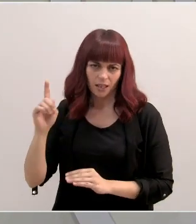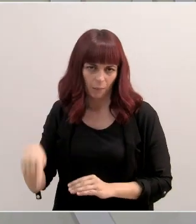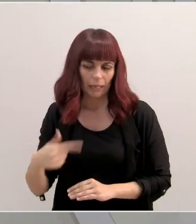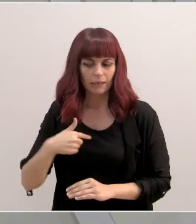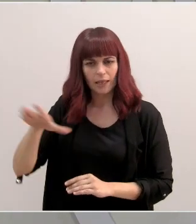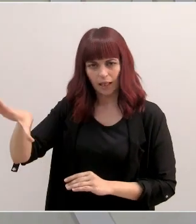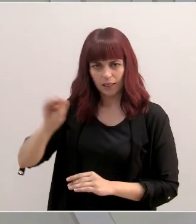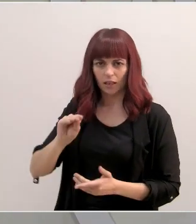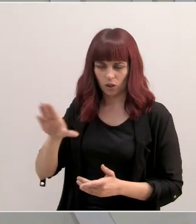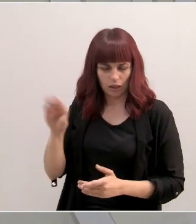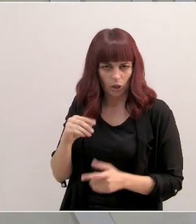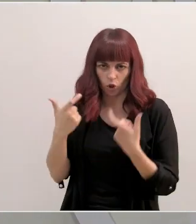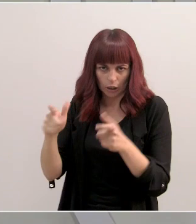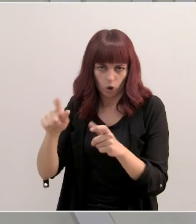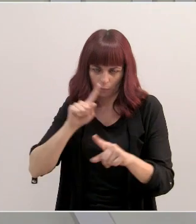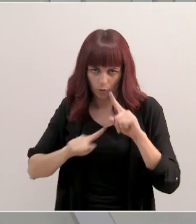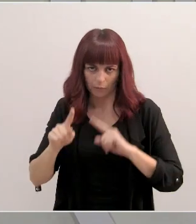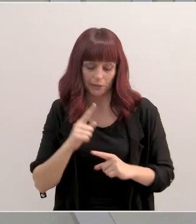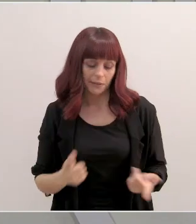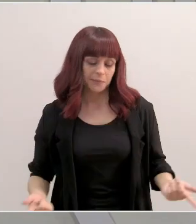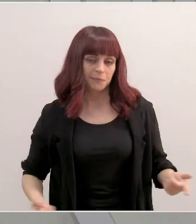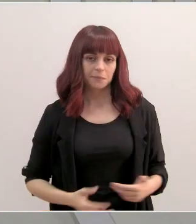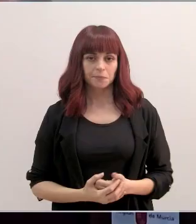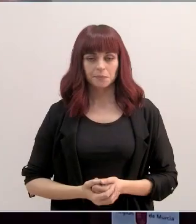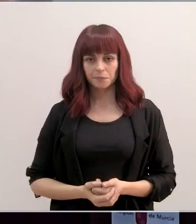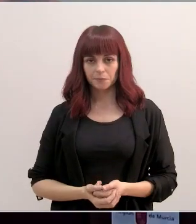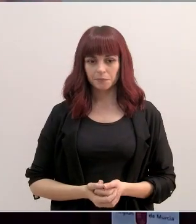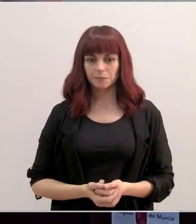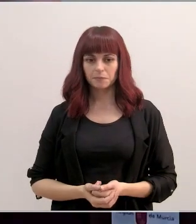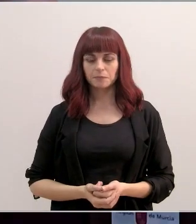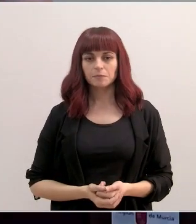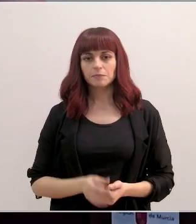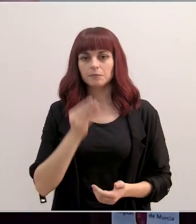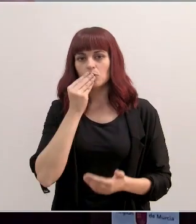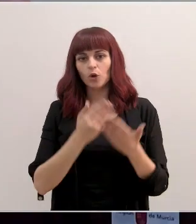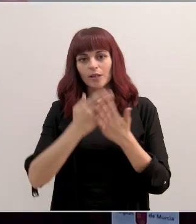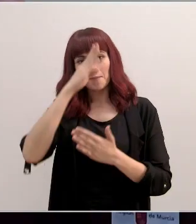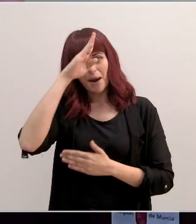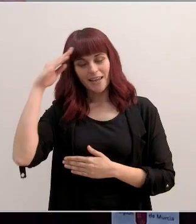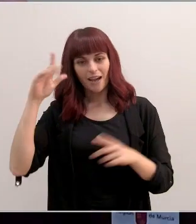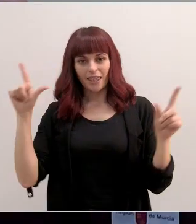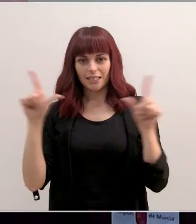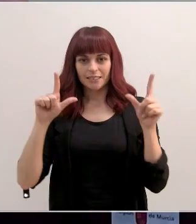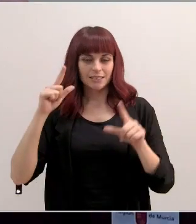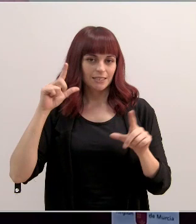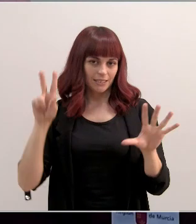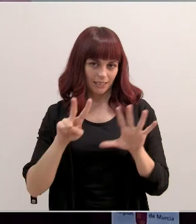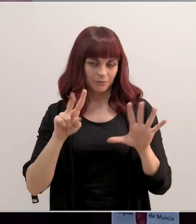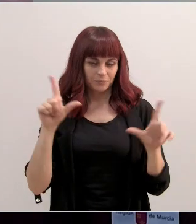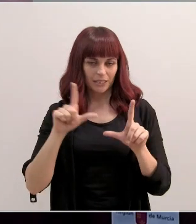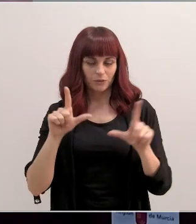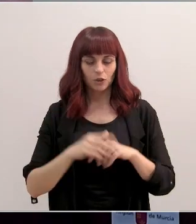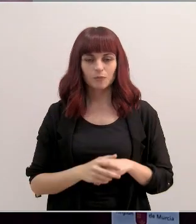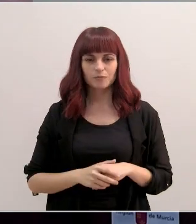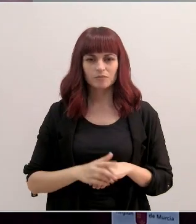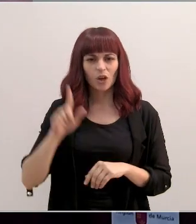pero bueno, entendemos la problemática del sector y ahí estamos. ¿Qué tal? Buenos días, Marienca Fernández de Sede Televisión para el consejero. No sé si lo ha